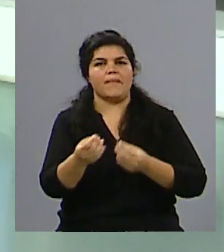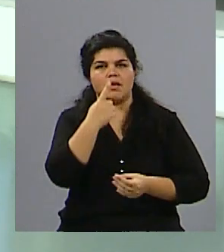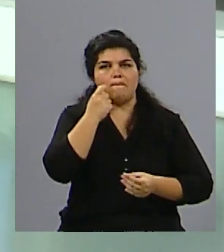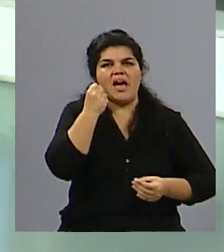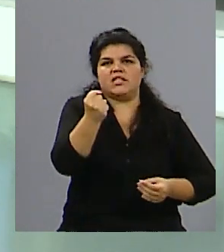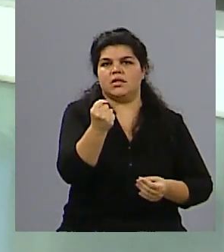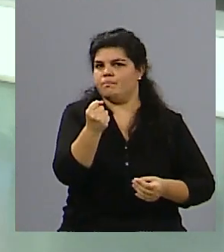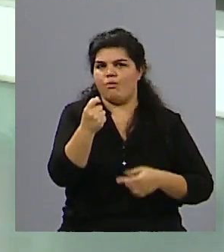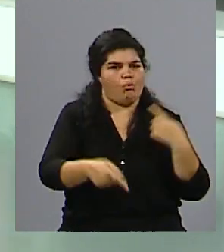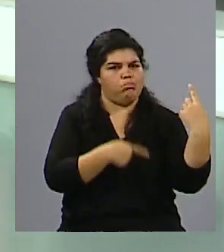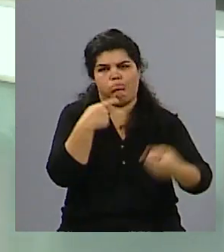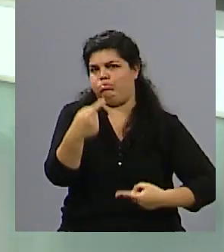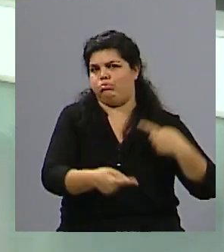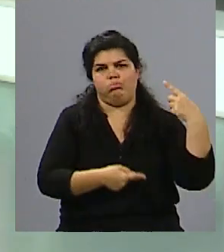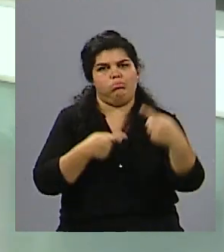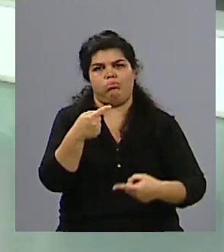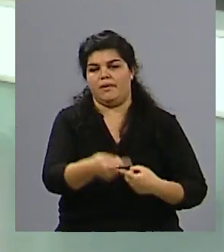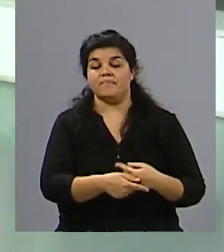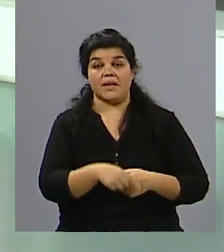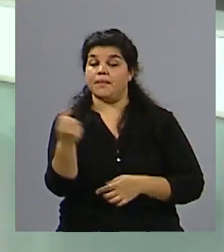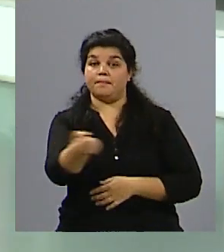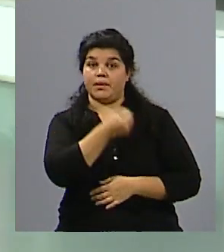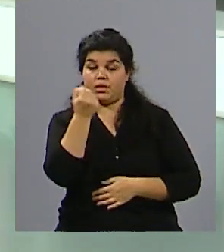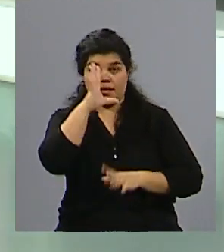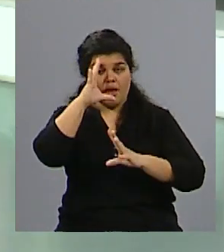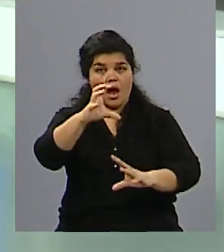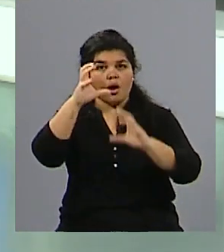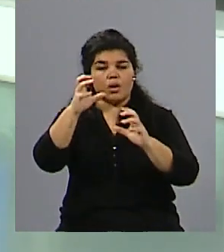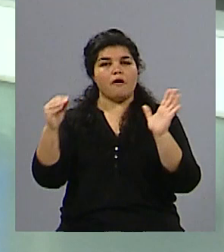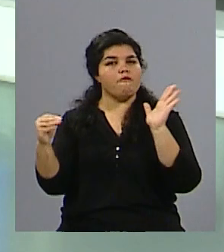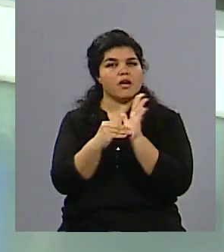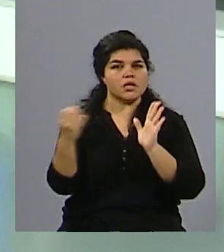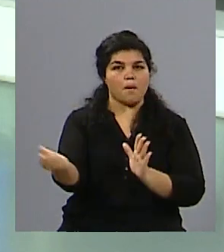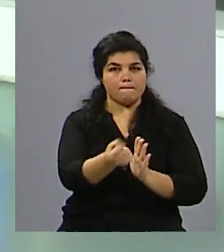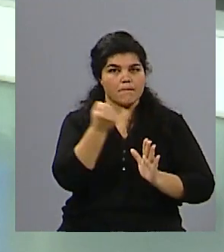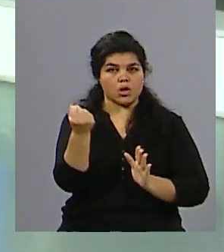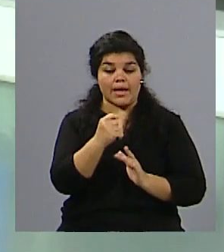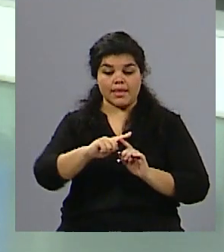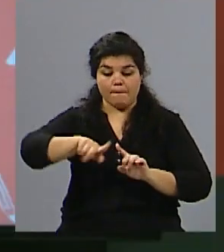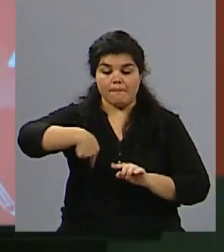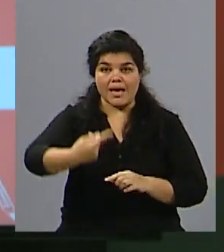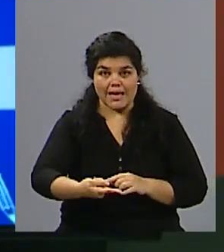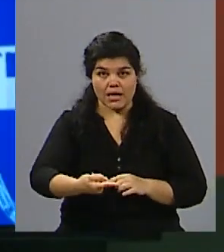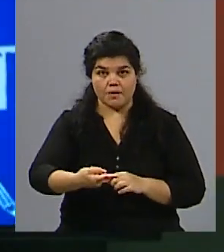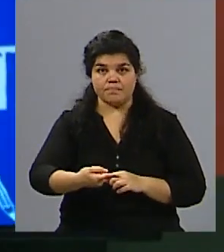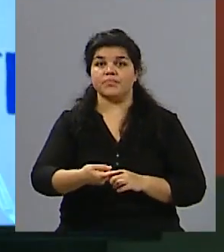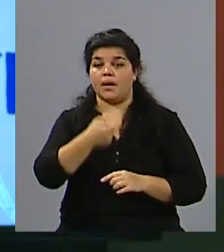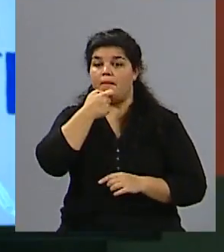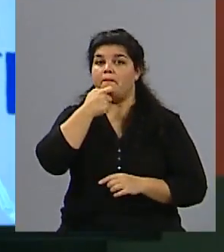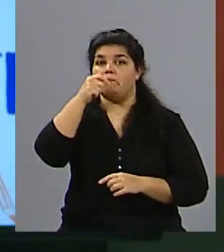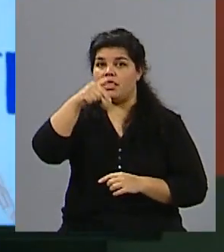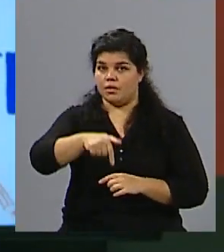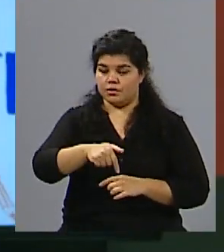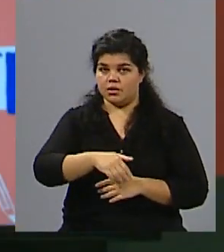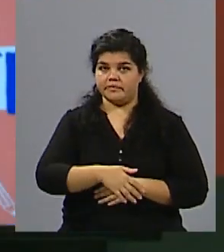seguir hablando de este tema. Queríamos recordar el Ni Una Menos y recordar específicamente qué va a pasar mañana aquí en Mendoza, porque